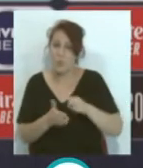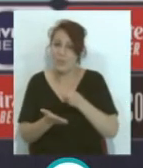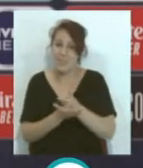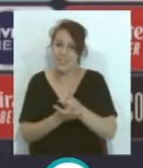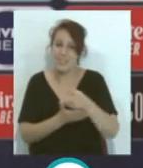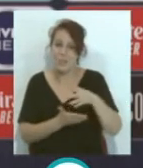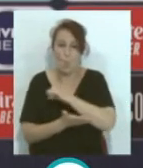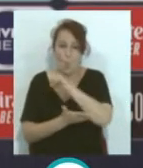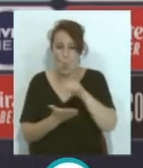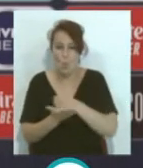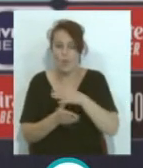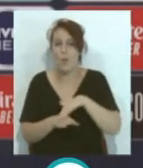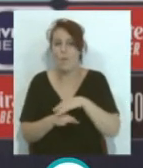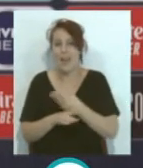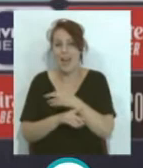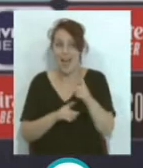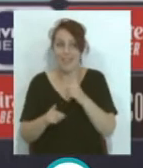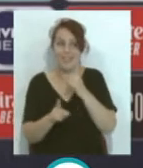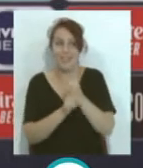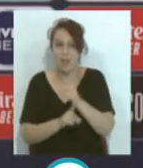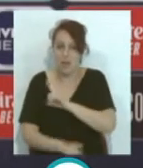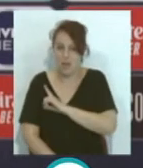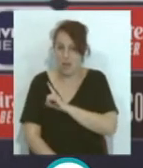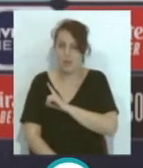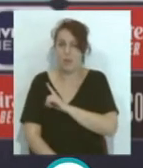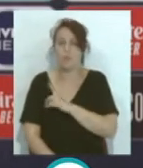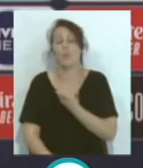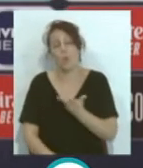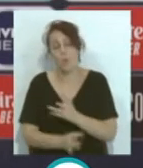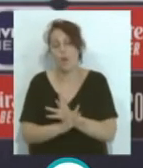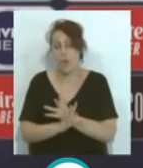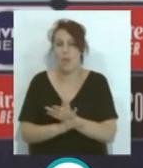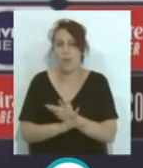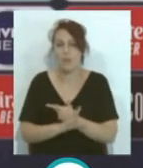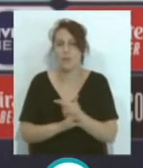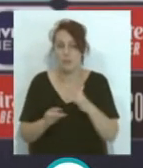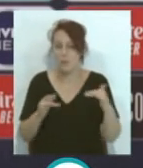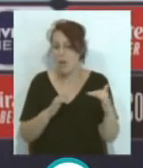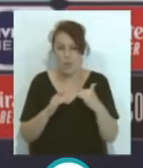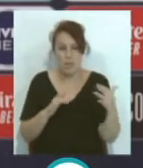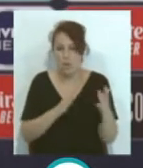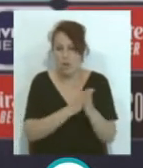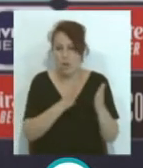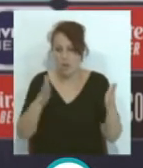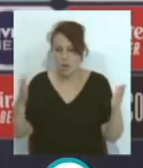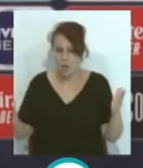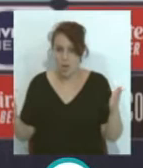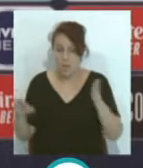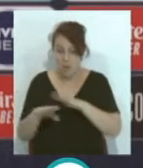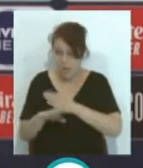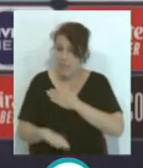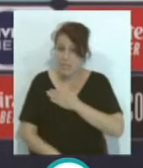...espacios para su contraataque... ...pero sí hay jugadas... ...durante el partido... ...para